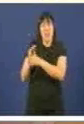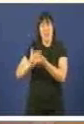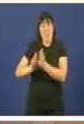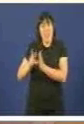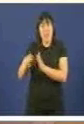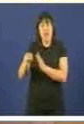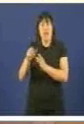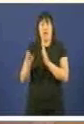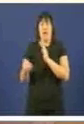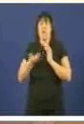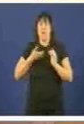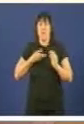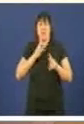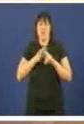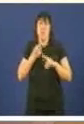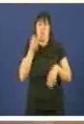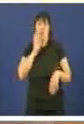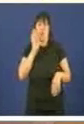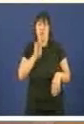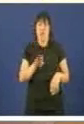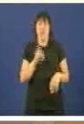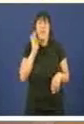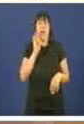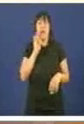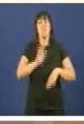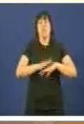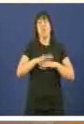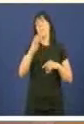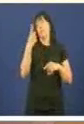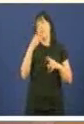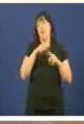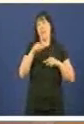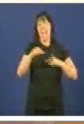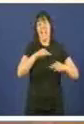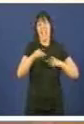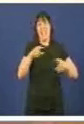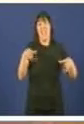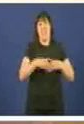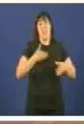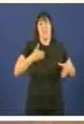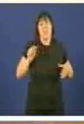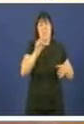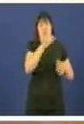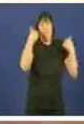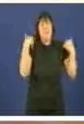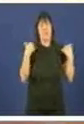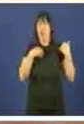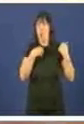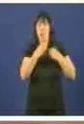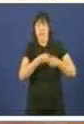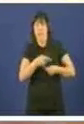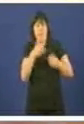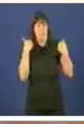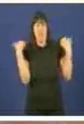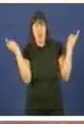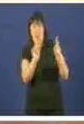consellos de forma ilegal. Ilegal porque, en primeiro lugar, o xerente do Consorcio non ten competencia para realizalas. Non a